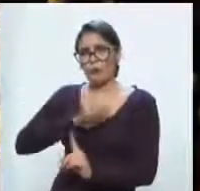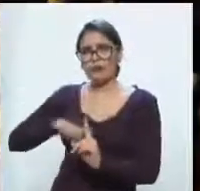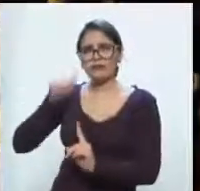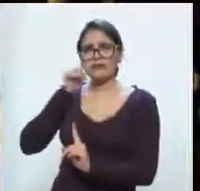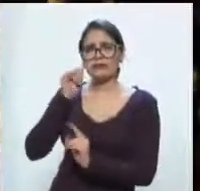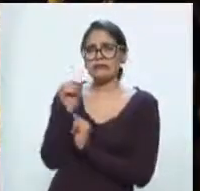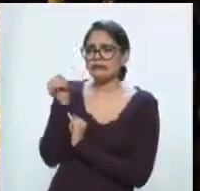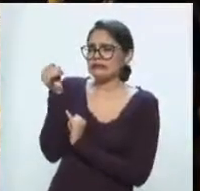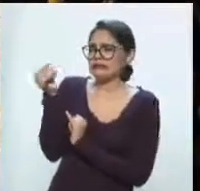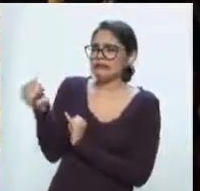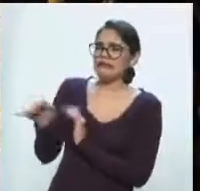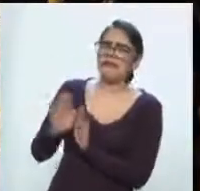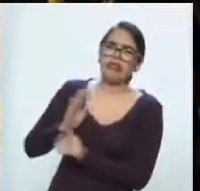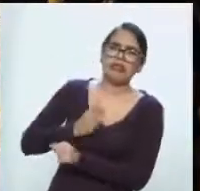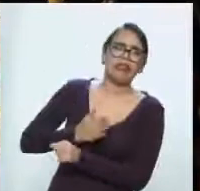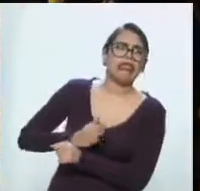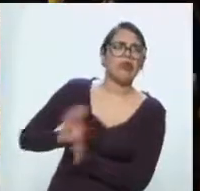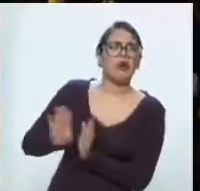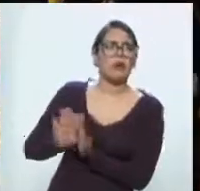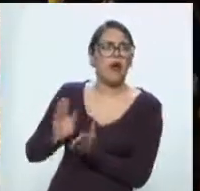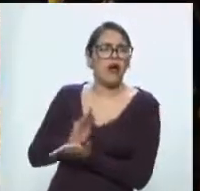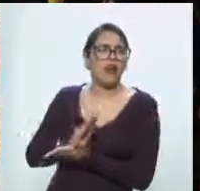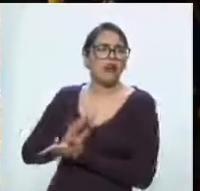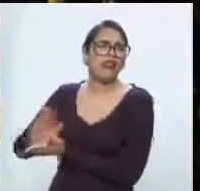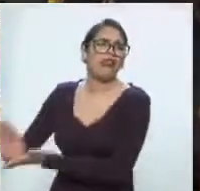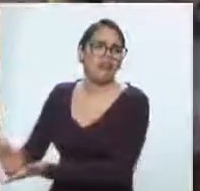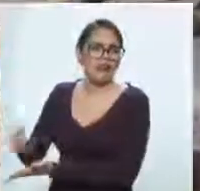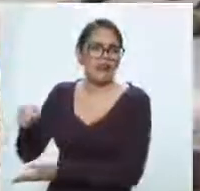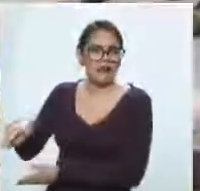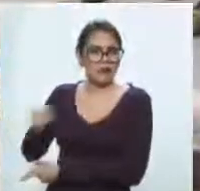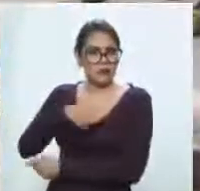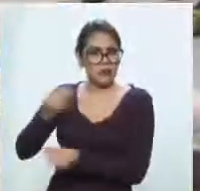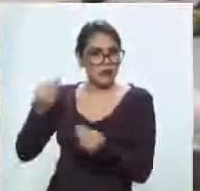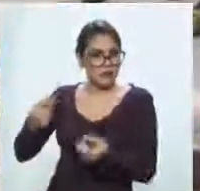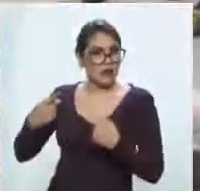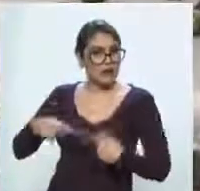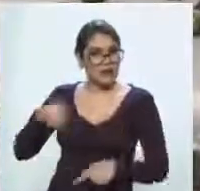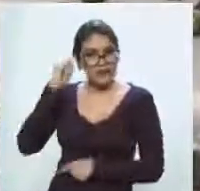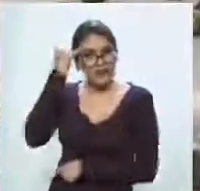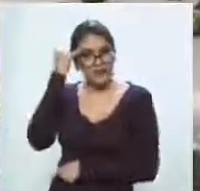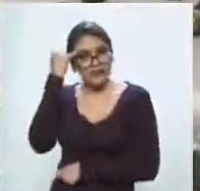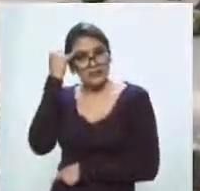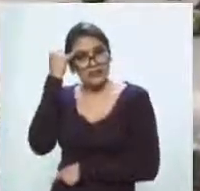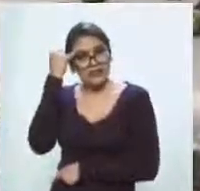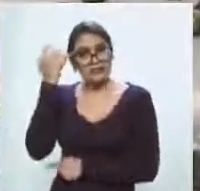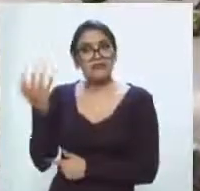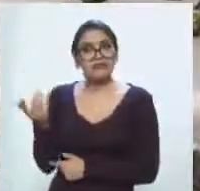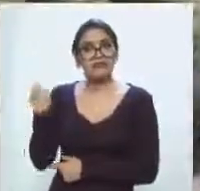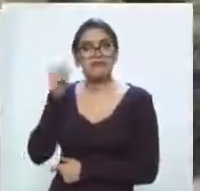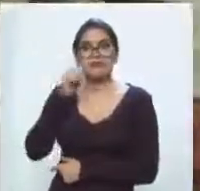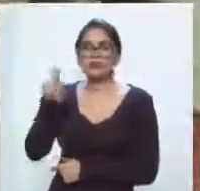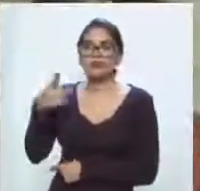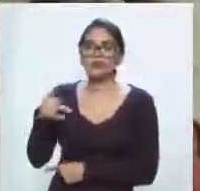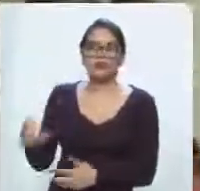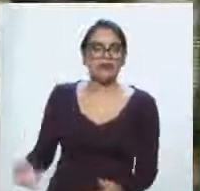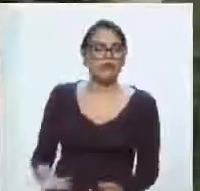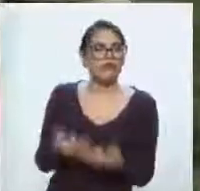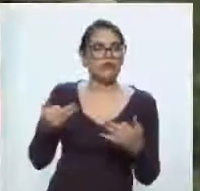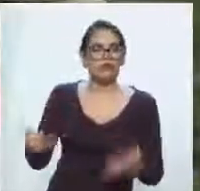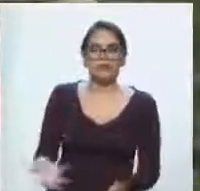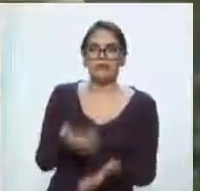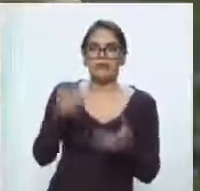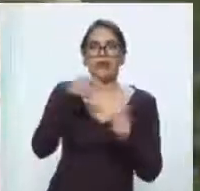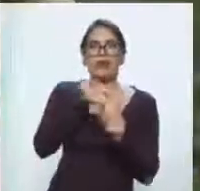arraigada en el país. La mayoría son indígenas. Su destino es el surco en tierras ajenas, en